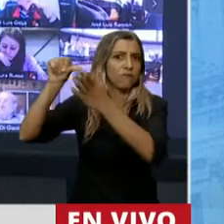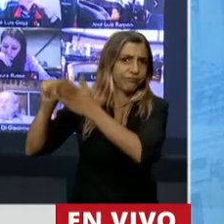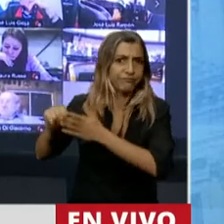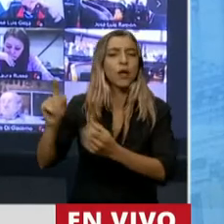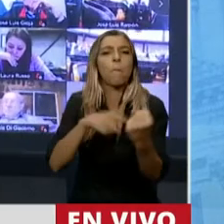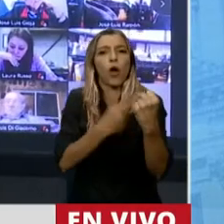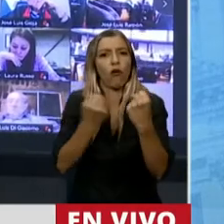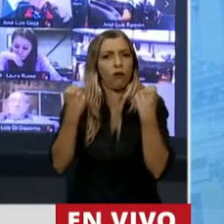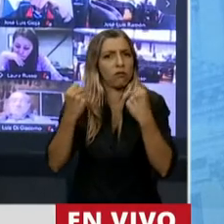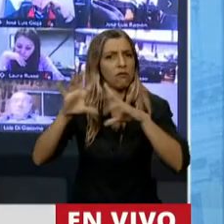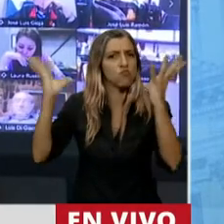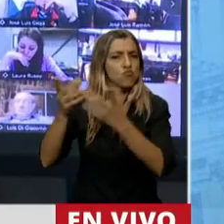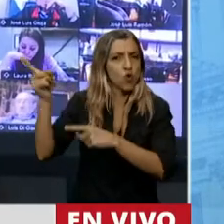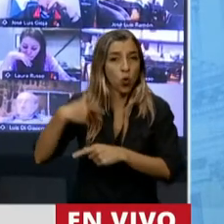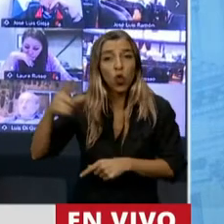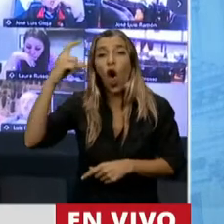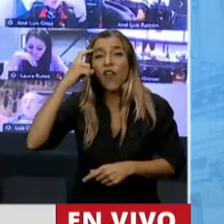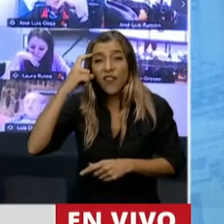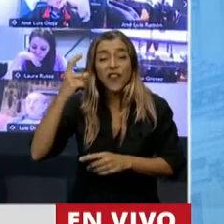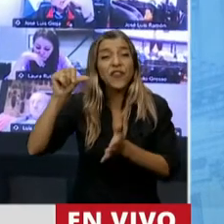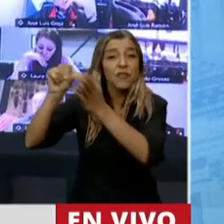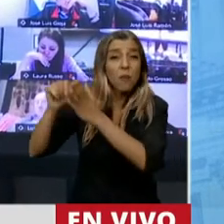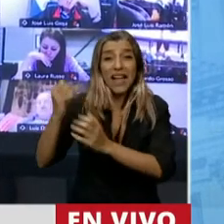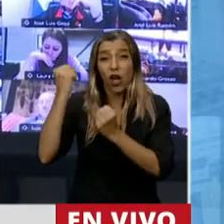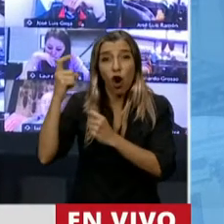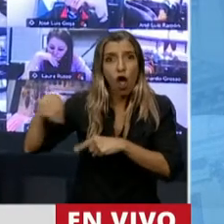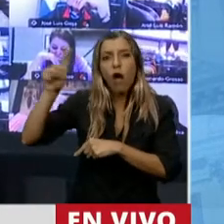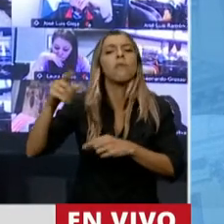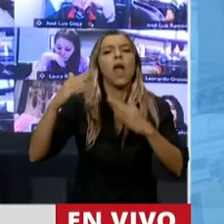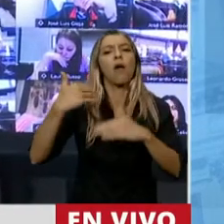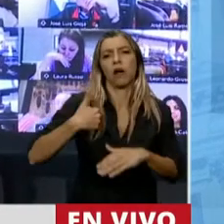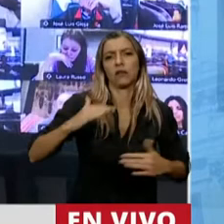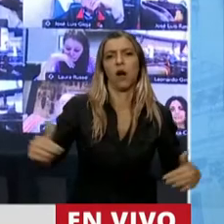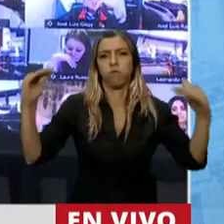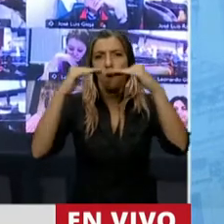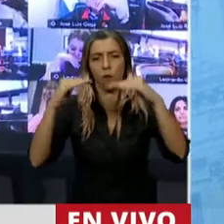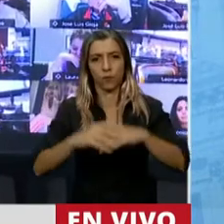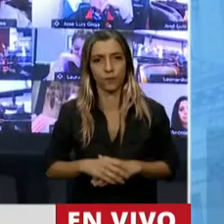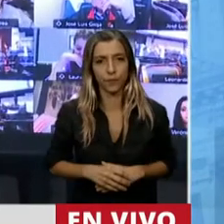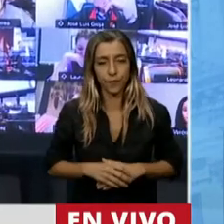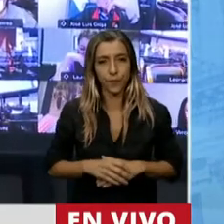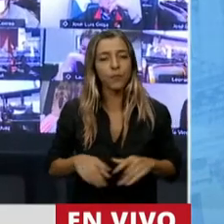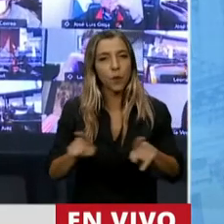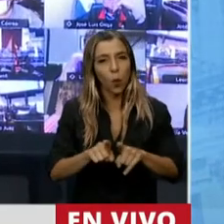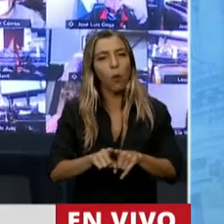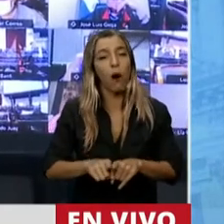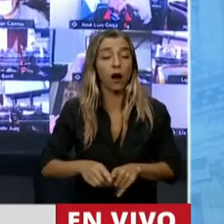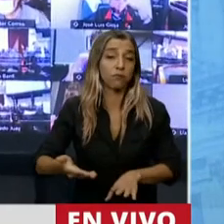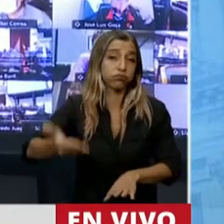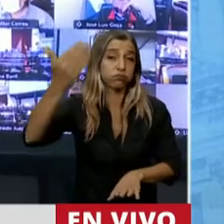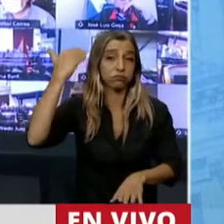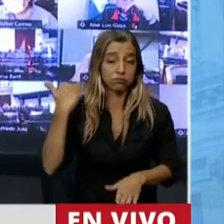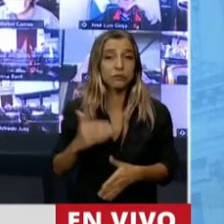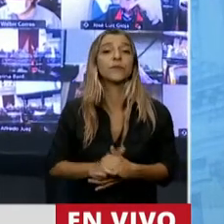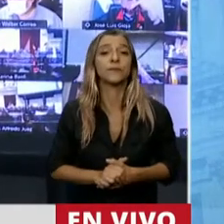mundiales, las 10 economías principales del mundo, ahí estaba metida la Argentina. No hay un ejemplo en el